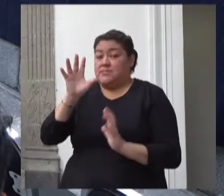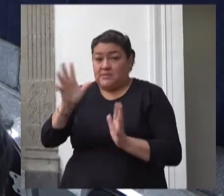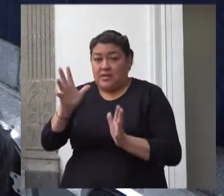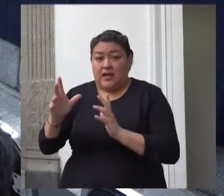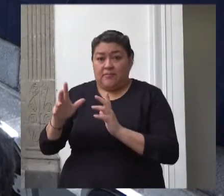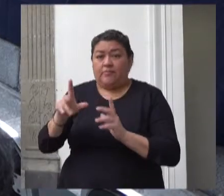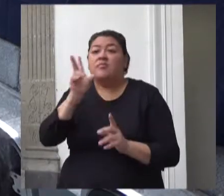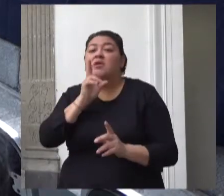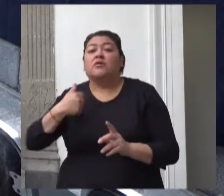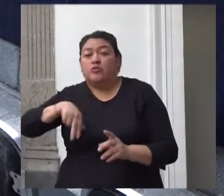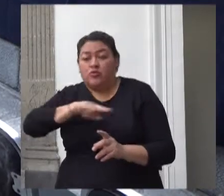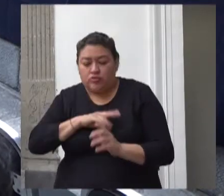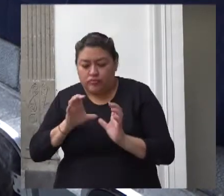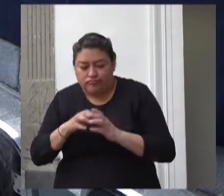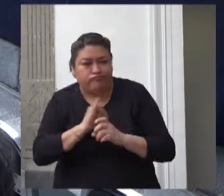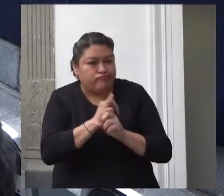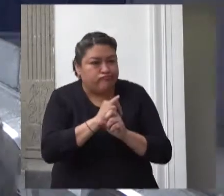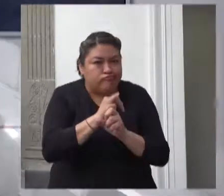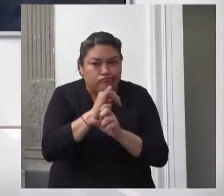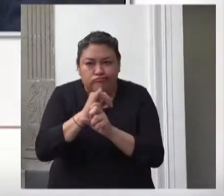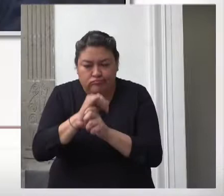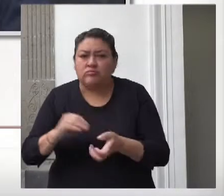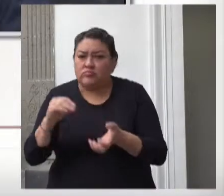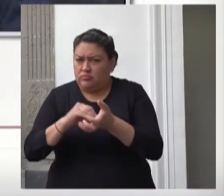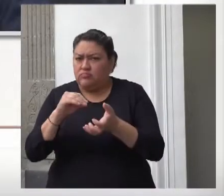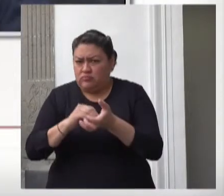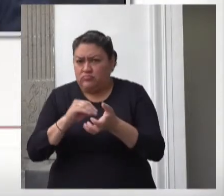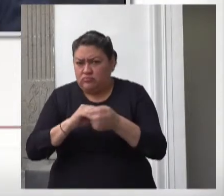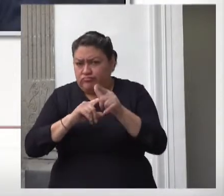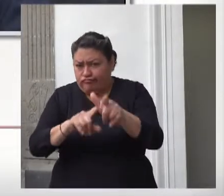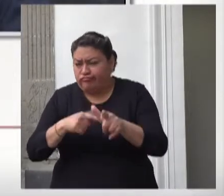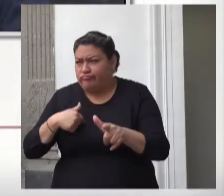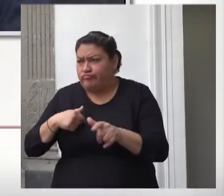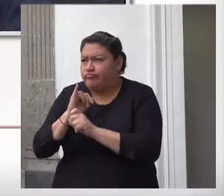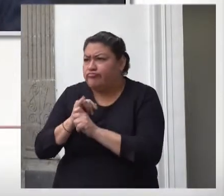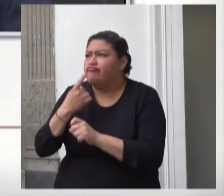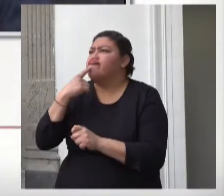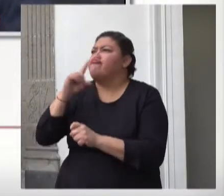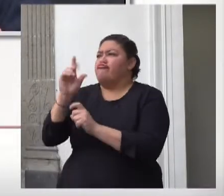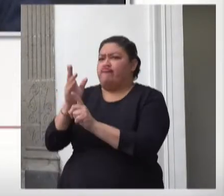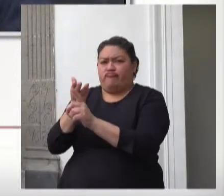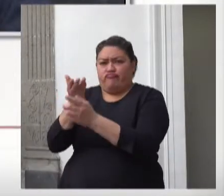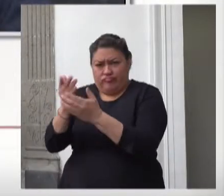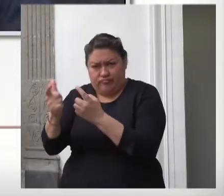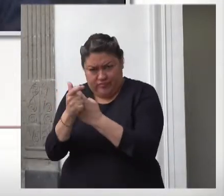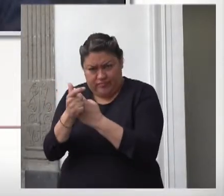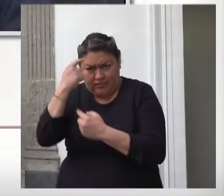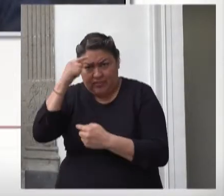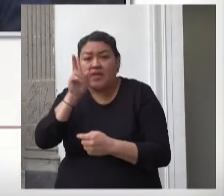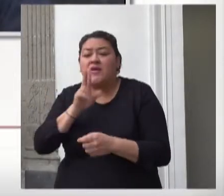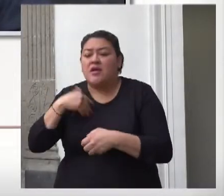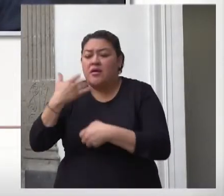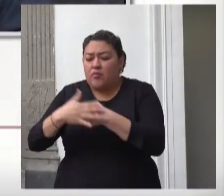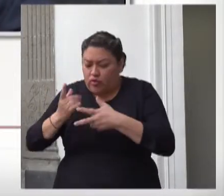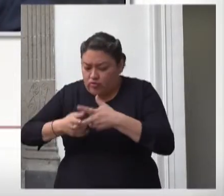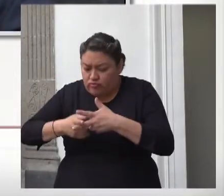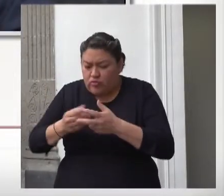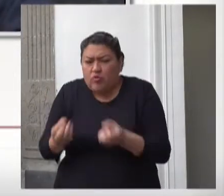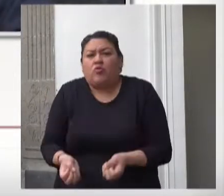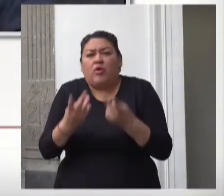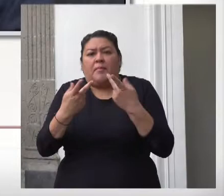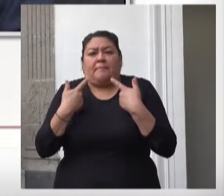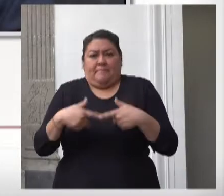recabando la información relacionada con los juicios de amparo a efectos de tener un número aproximado de